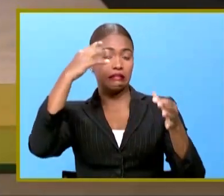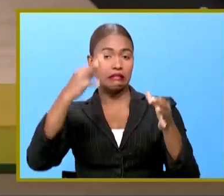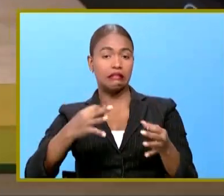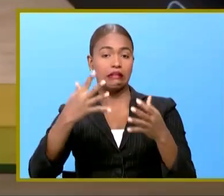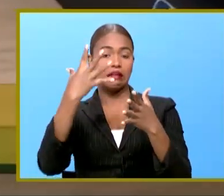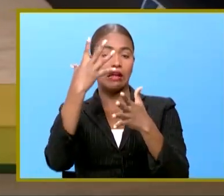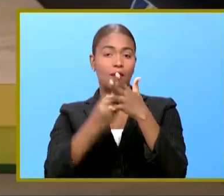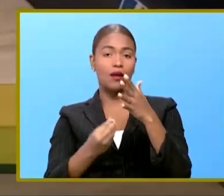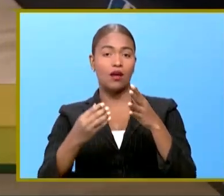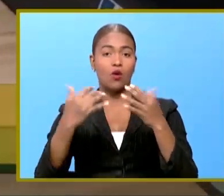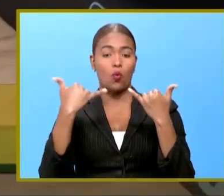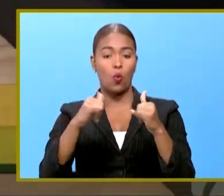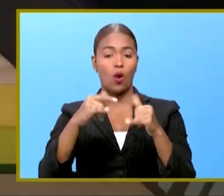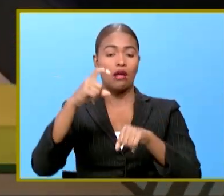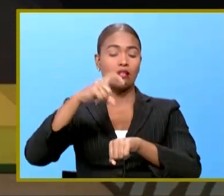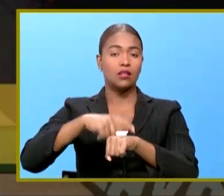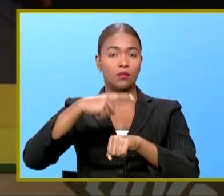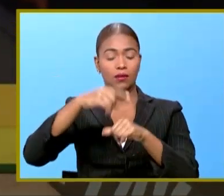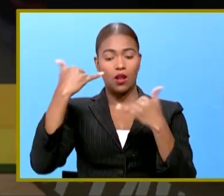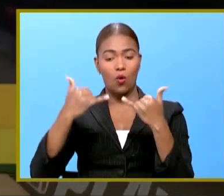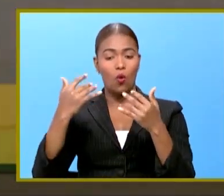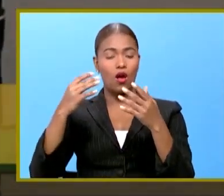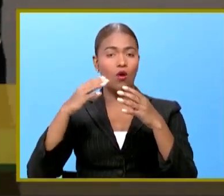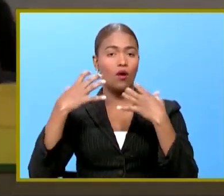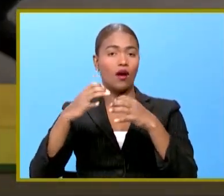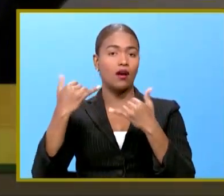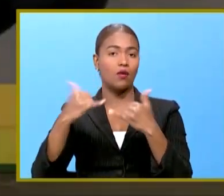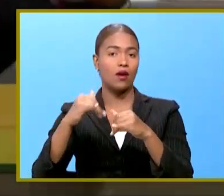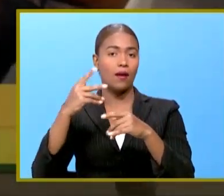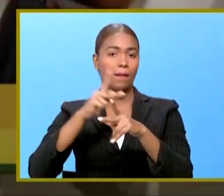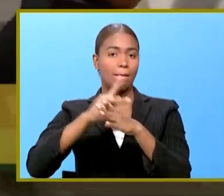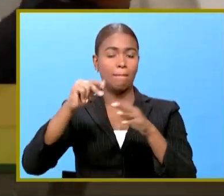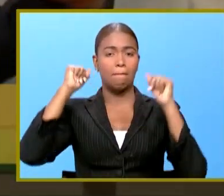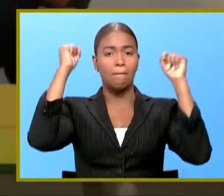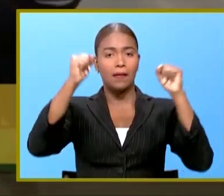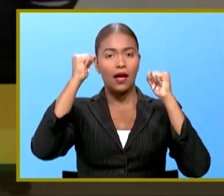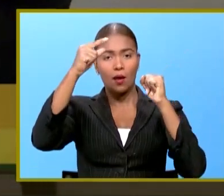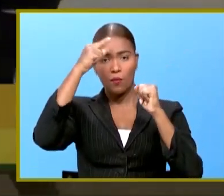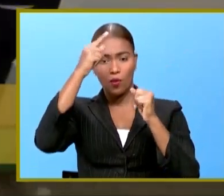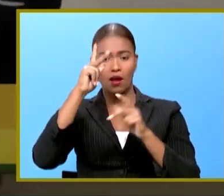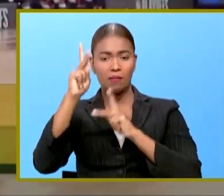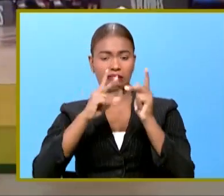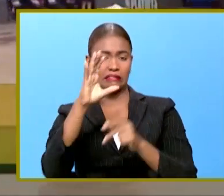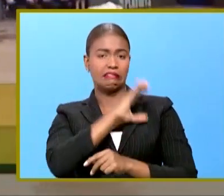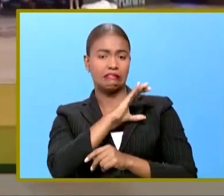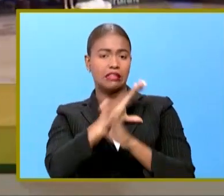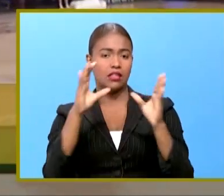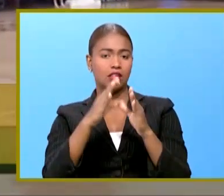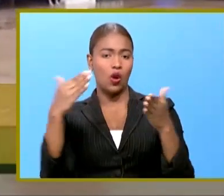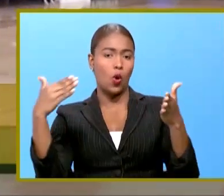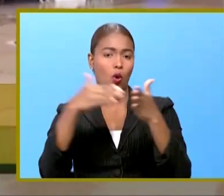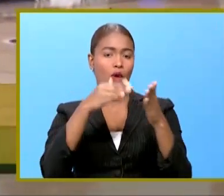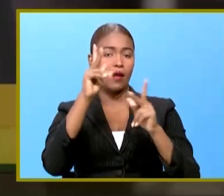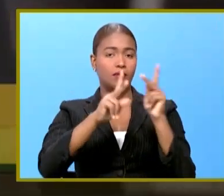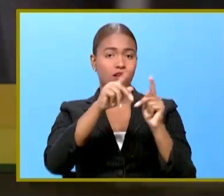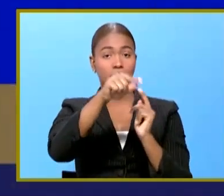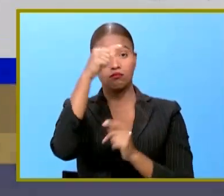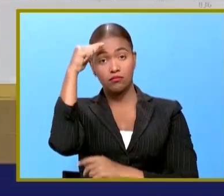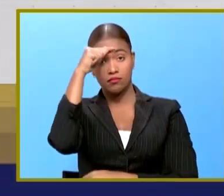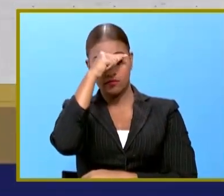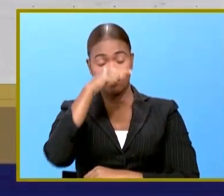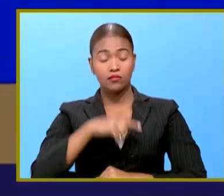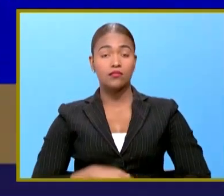acabar con un boycott temporal a la Liga Profesional en protesta por la brutalidad policial contra los afroamericanos